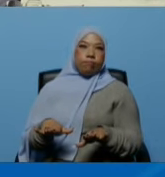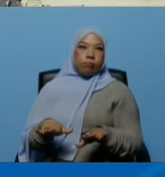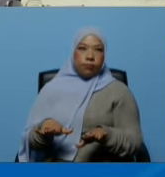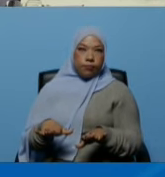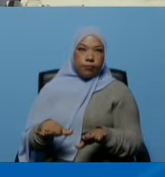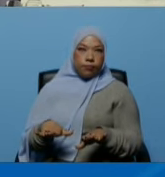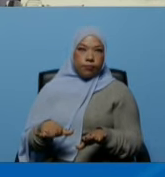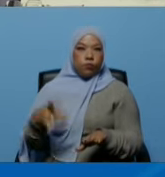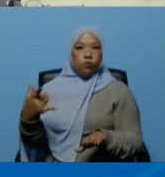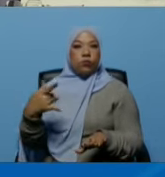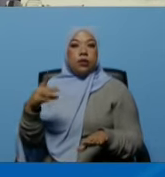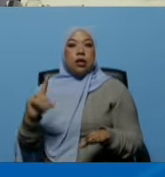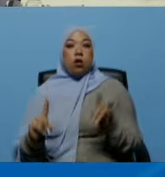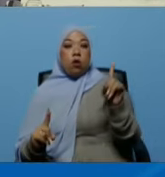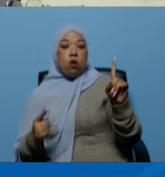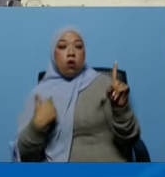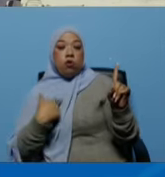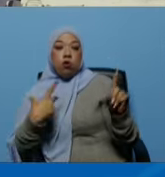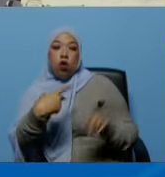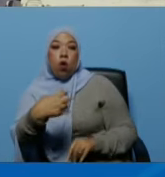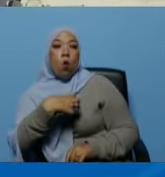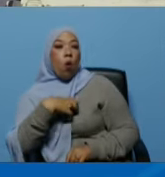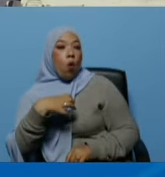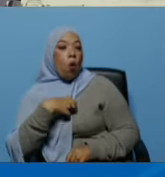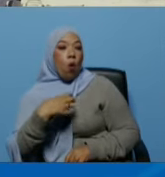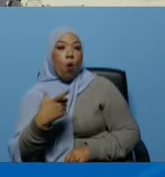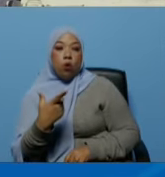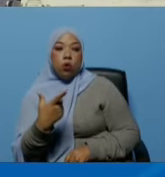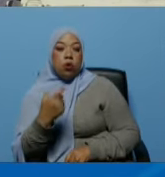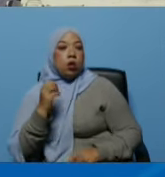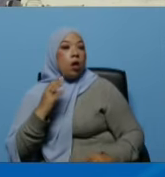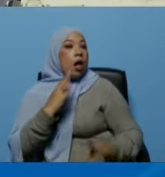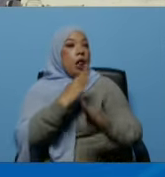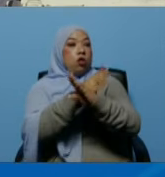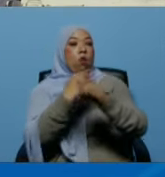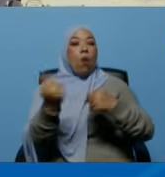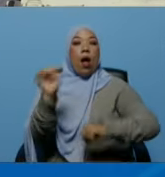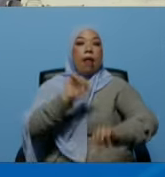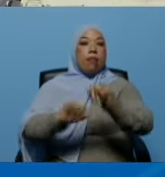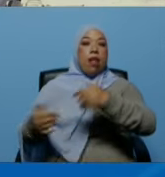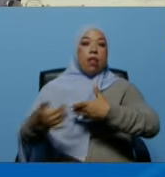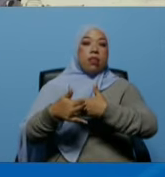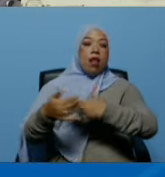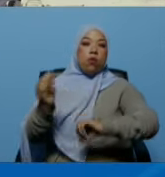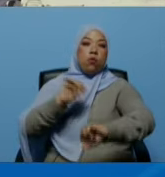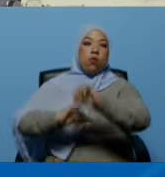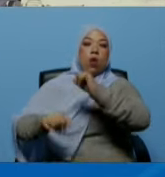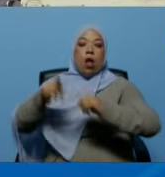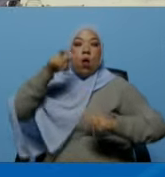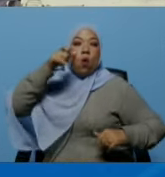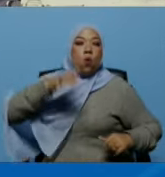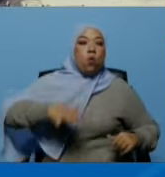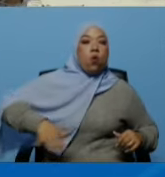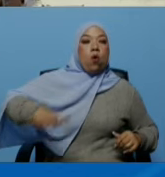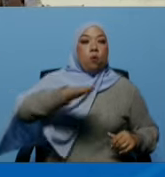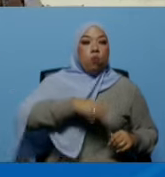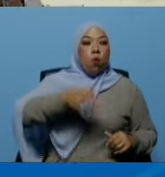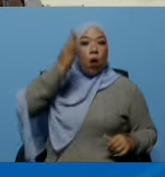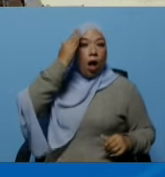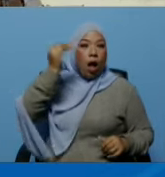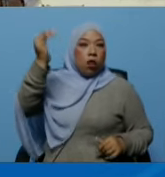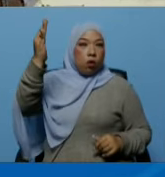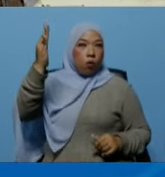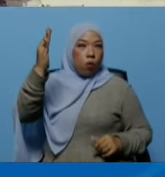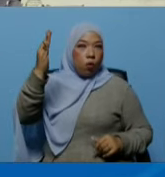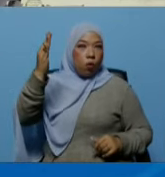y David le dijo a Elon Musk el Goliath que venía a humillar a su pueblo al pueblo de Dios le dijo